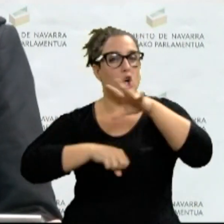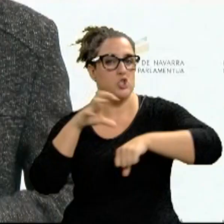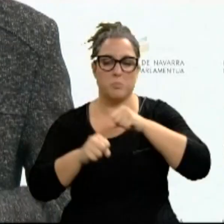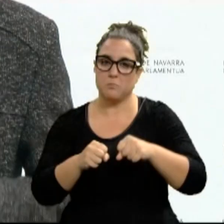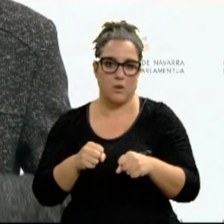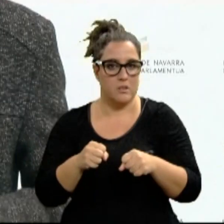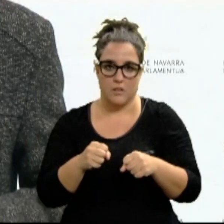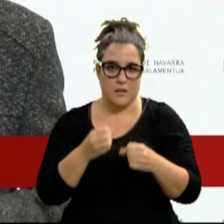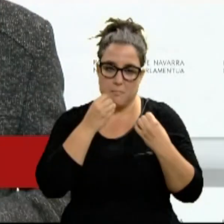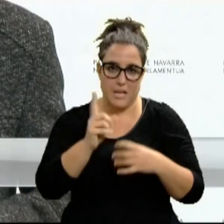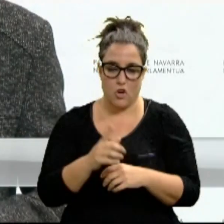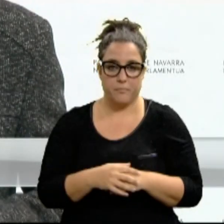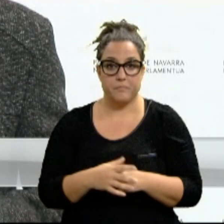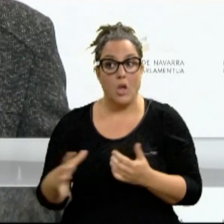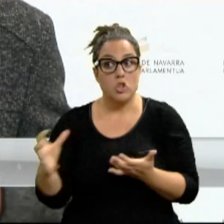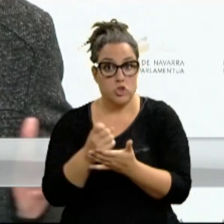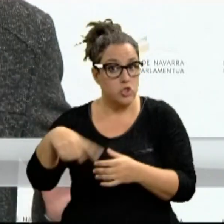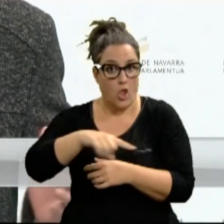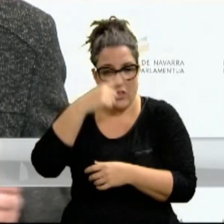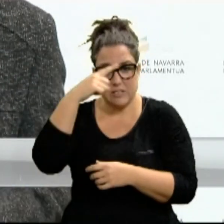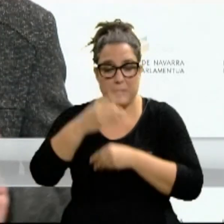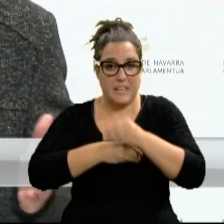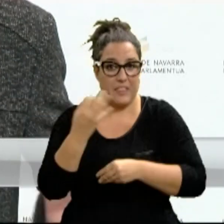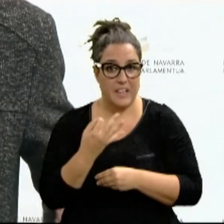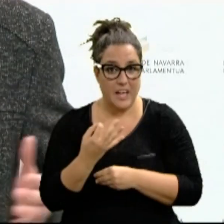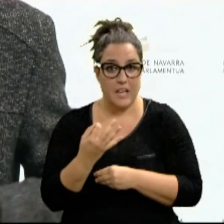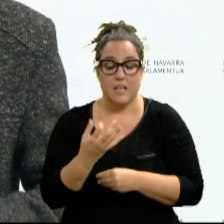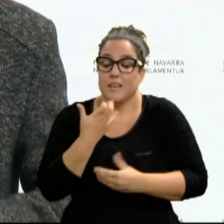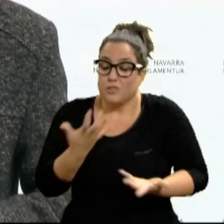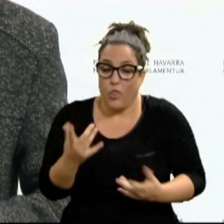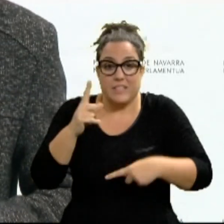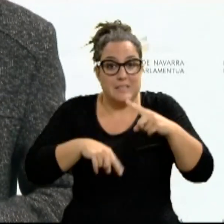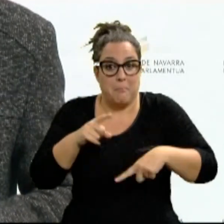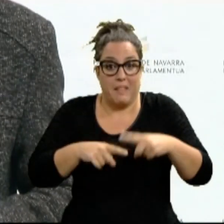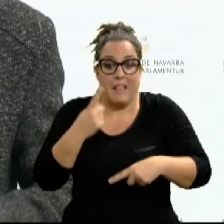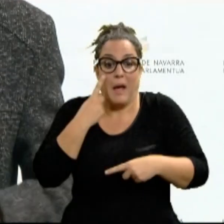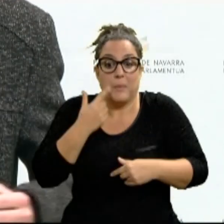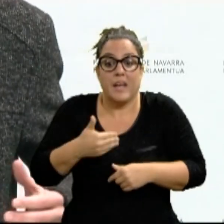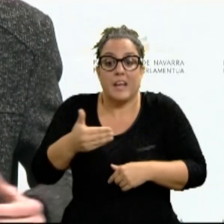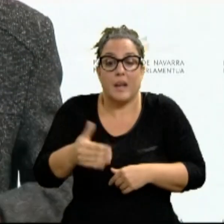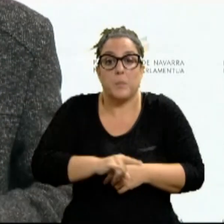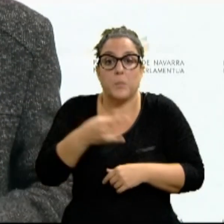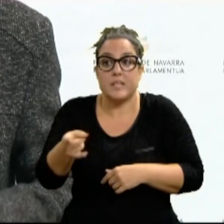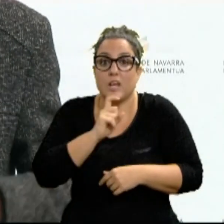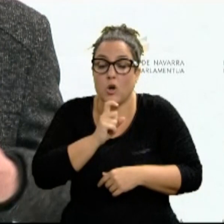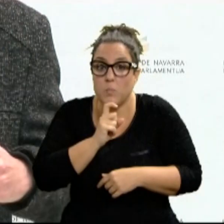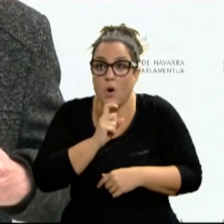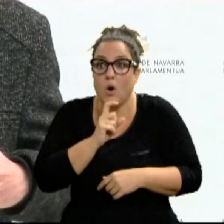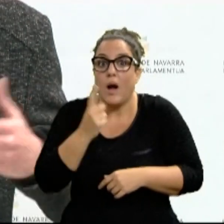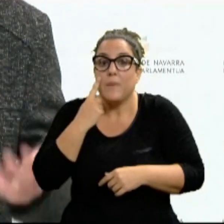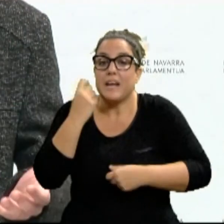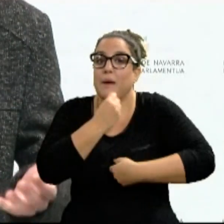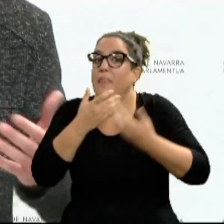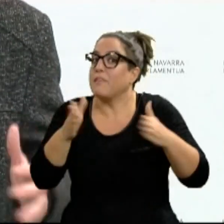exacerbado. Todo el mundo sabe lo que hacer y que sepan que en función de cómo vaya funcionando este puente podremos hablar